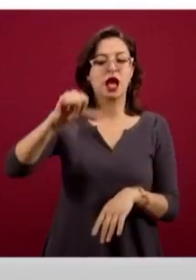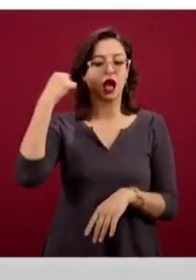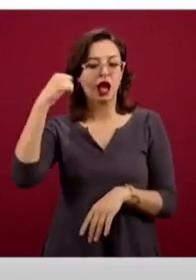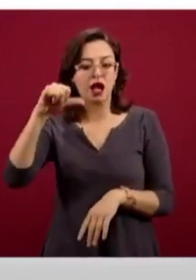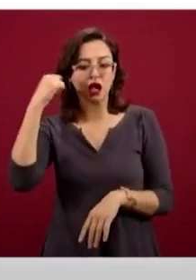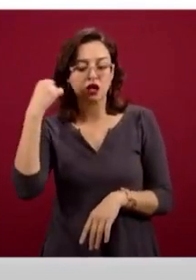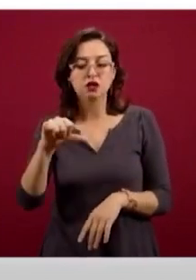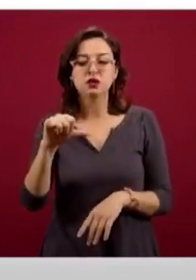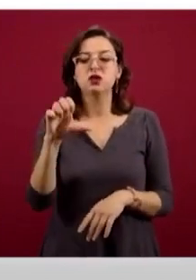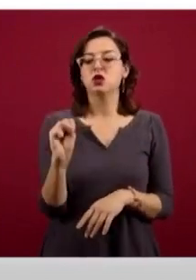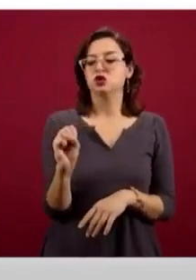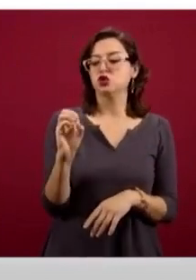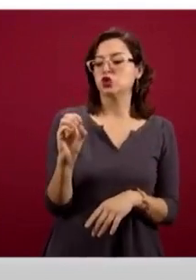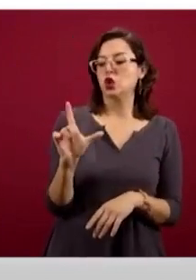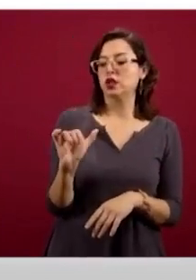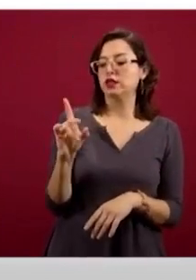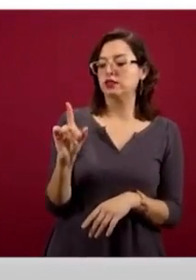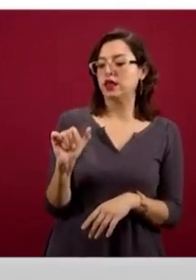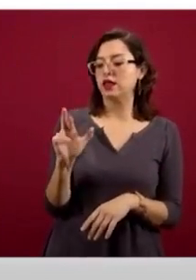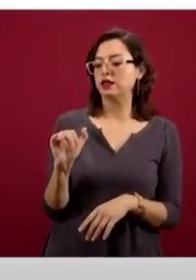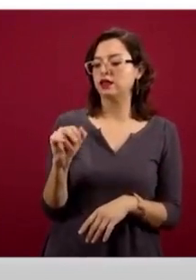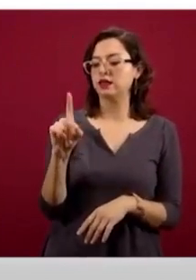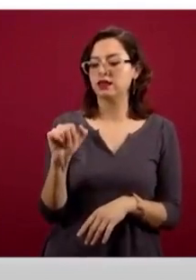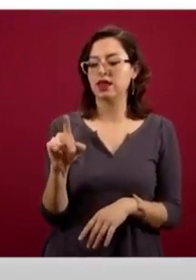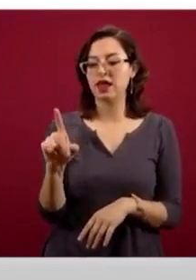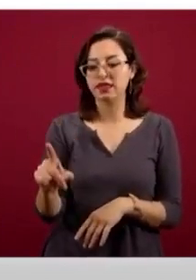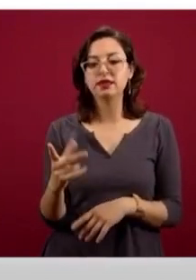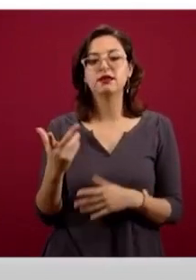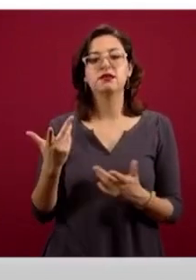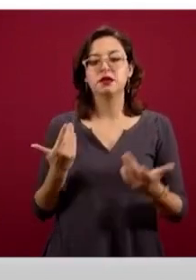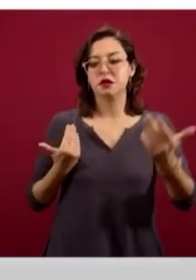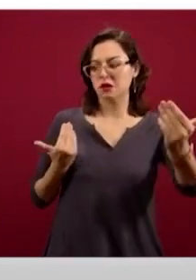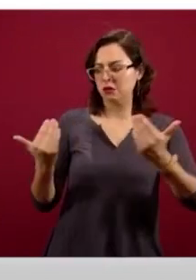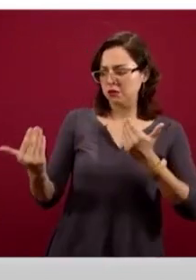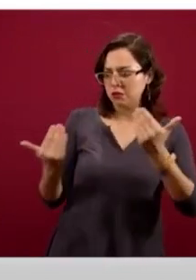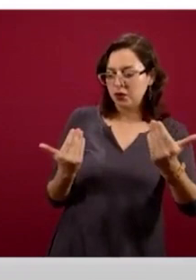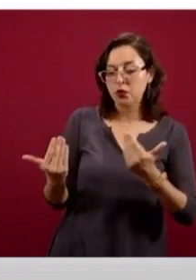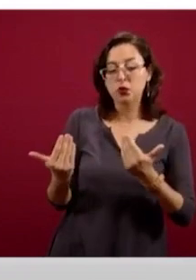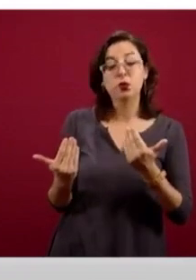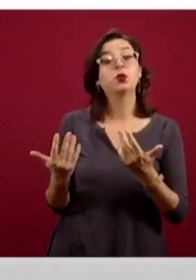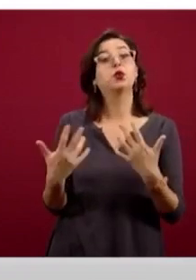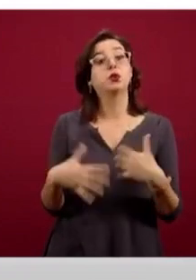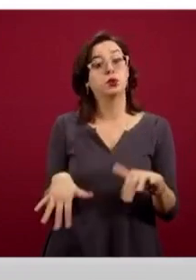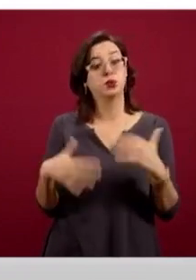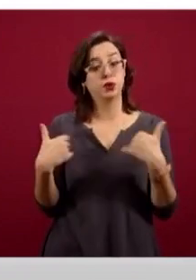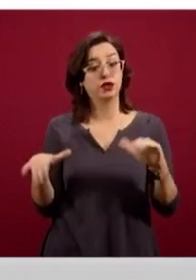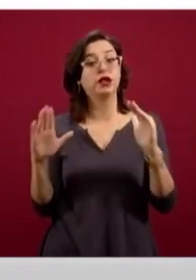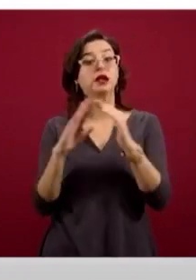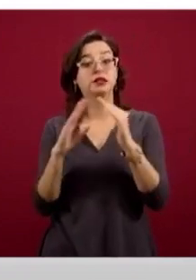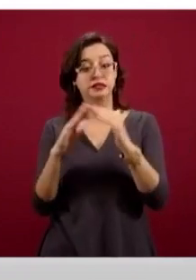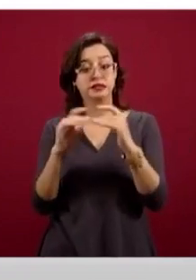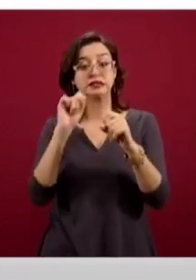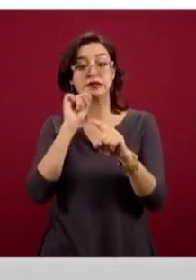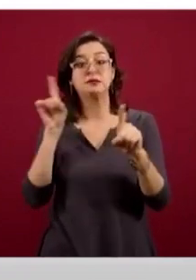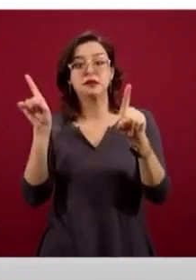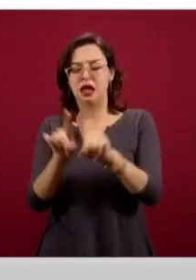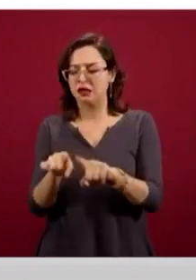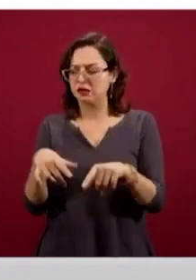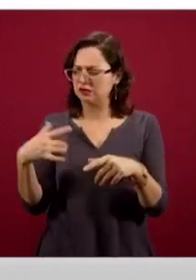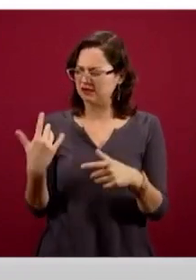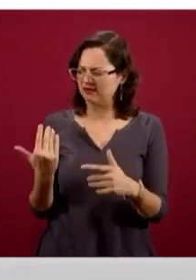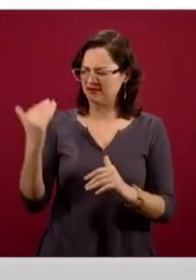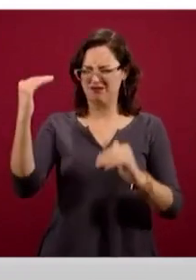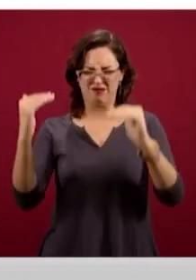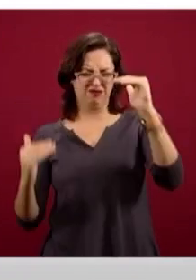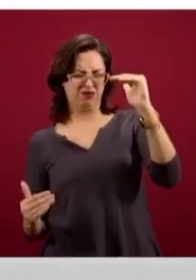Solidaridad, donde encontramos un contraste muy importante en materia de desarrollo urbano. Tenemos grandes desarrollos o